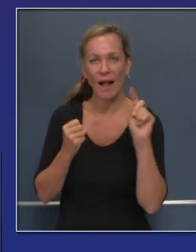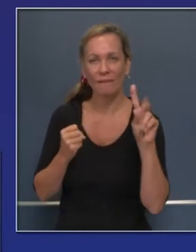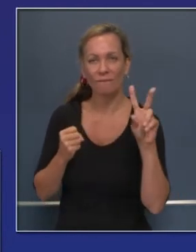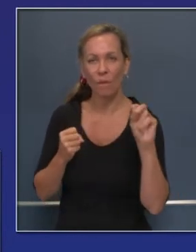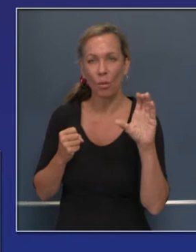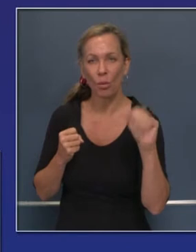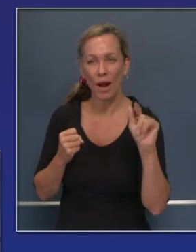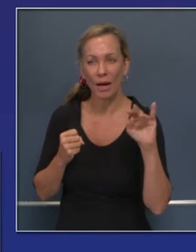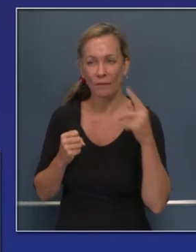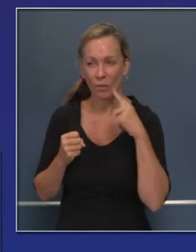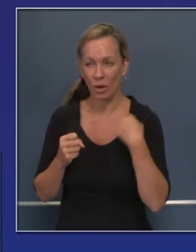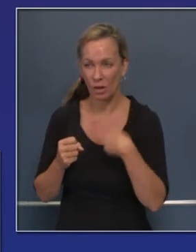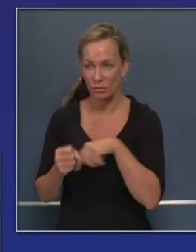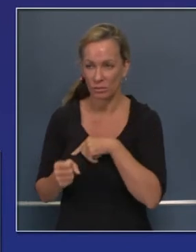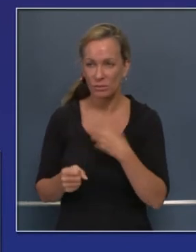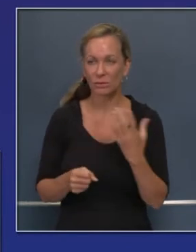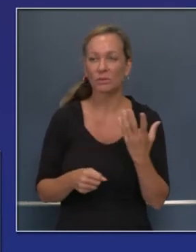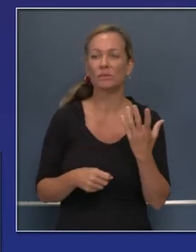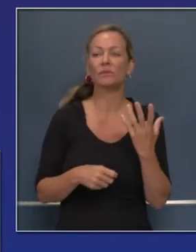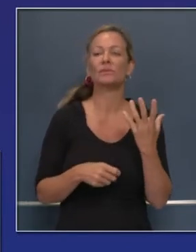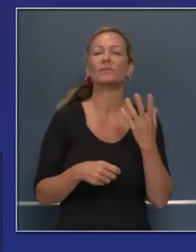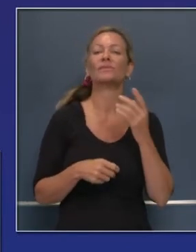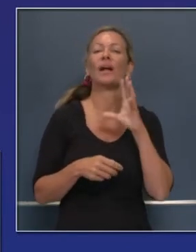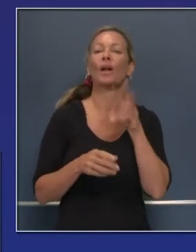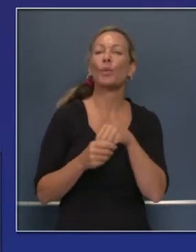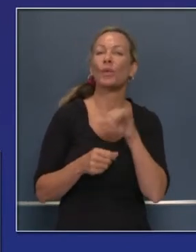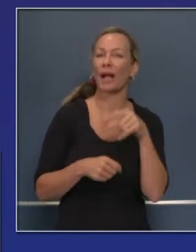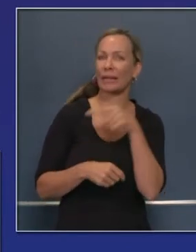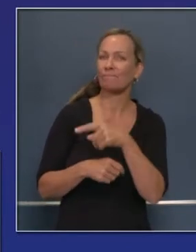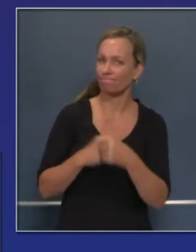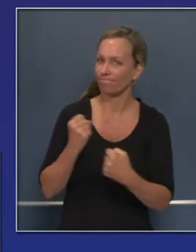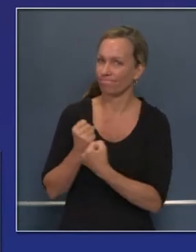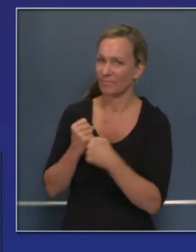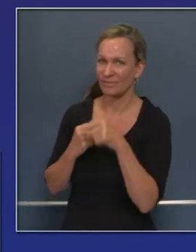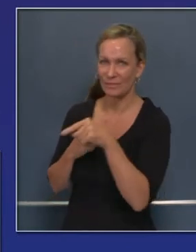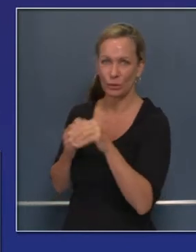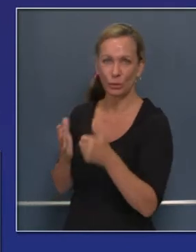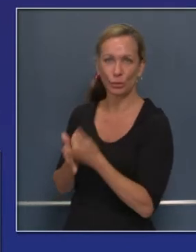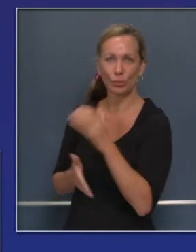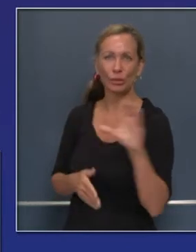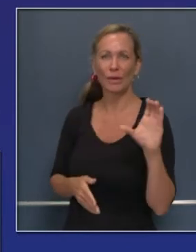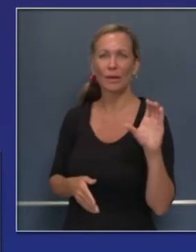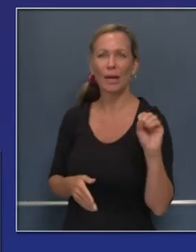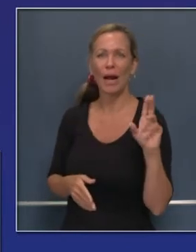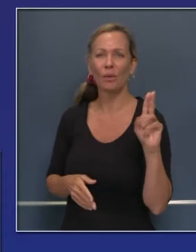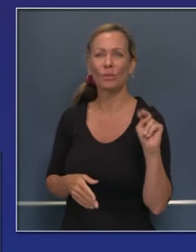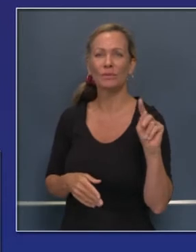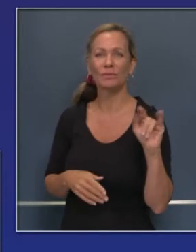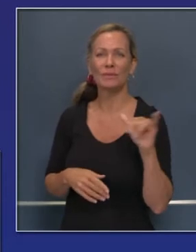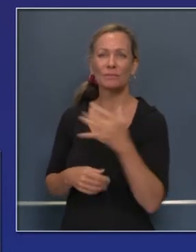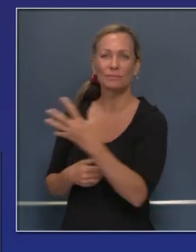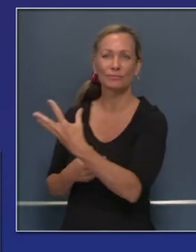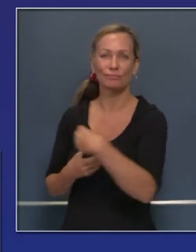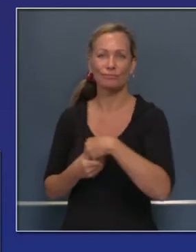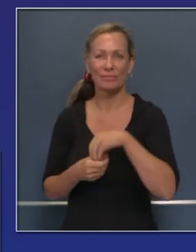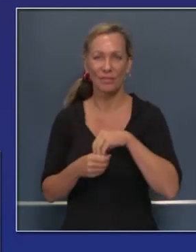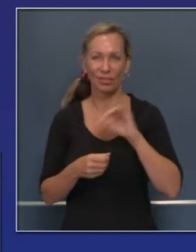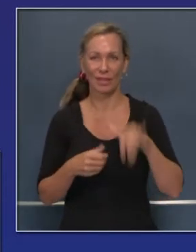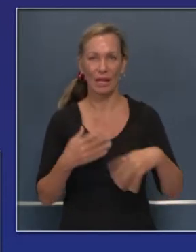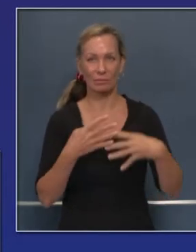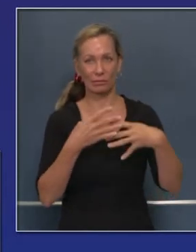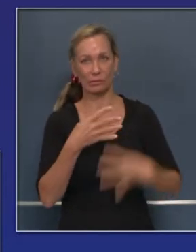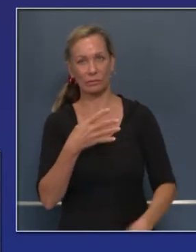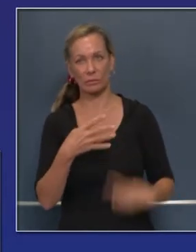que han ayudado a que se incluyan en esta declaración de desastre. Eso nos da más flexibilidad de recursos en cuanto a luchar